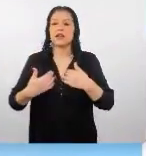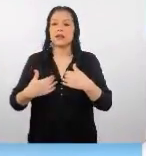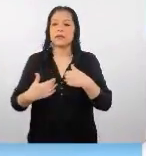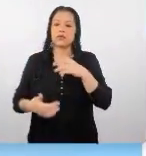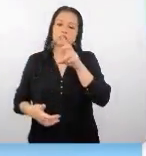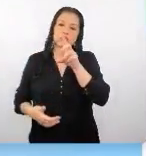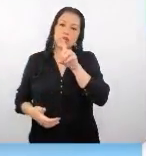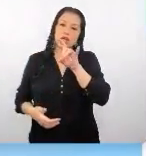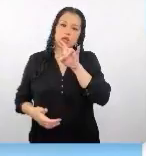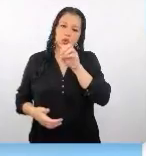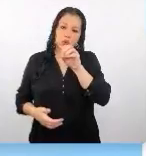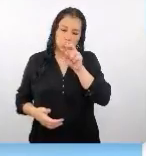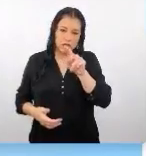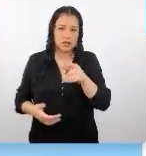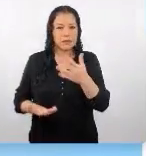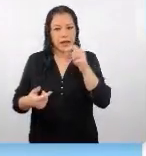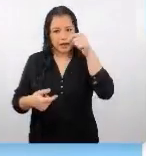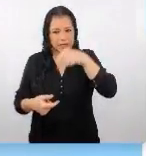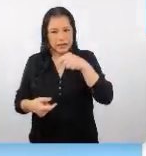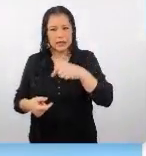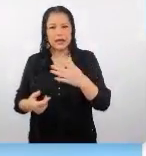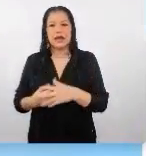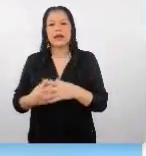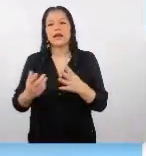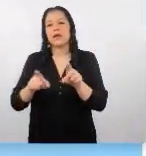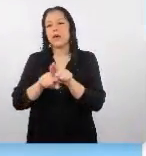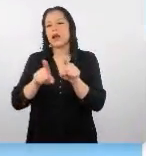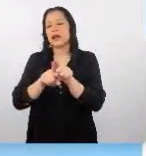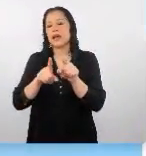que aquí en occidente la tenemos como TikTok